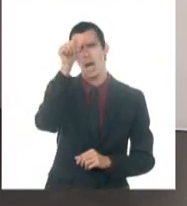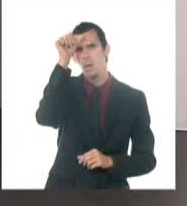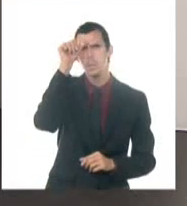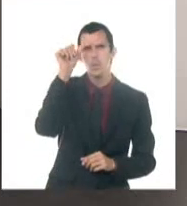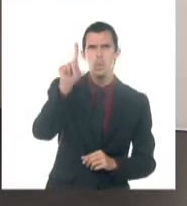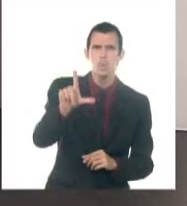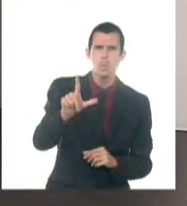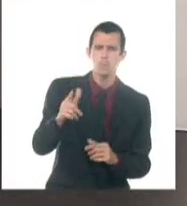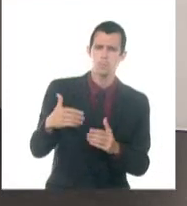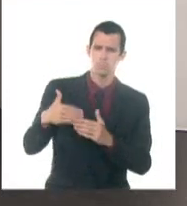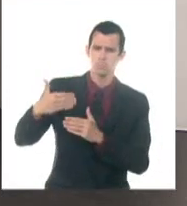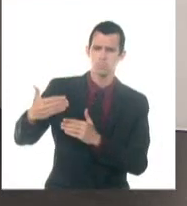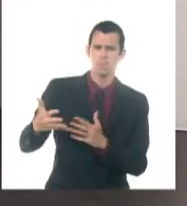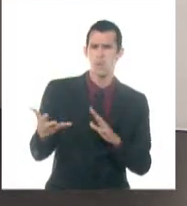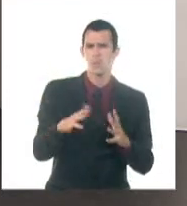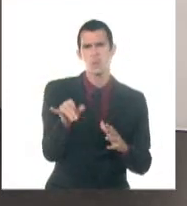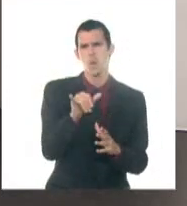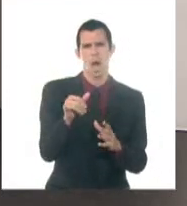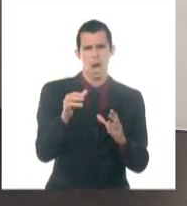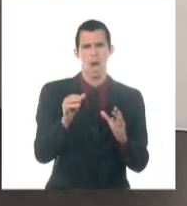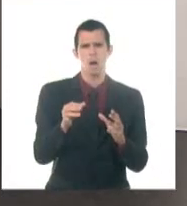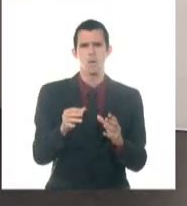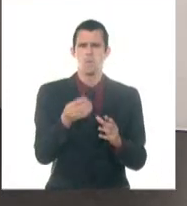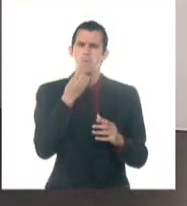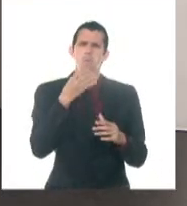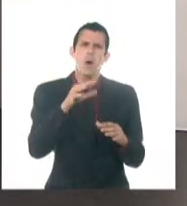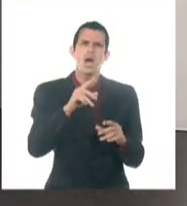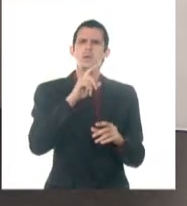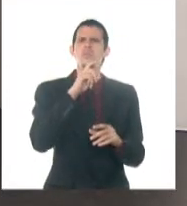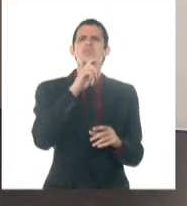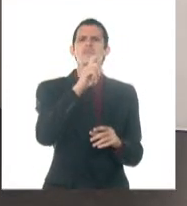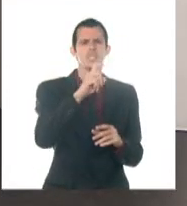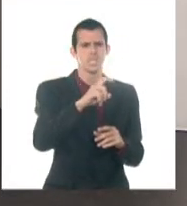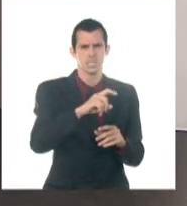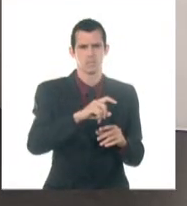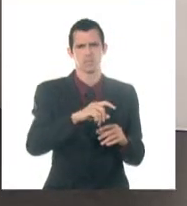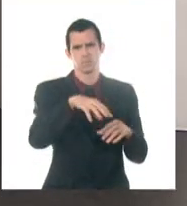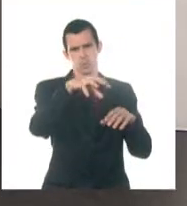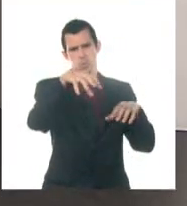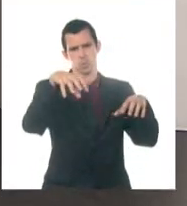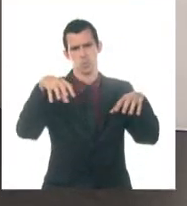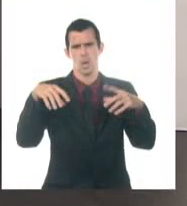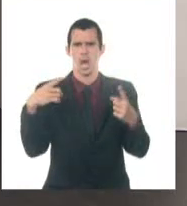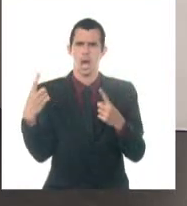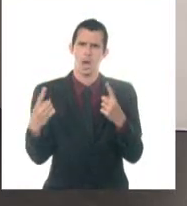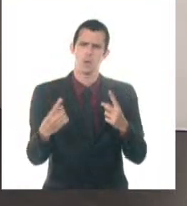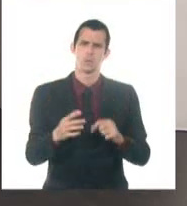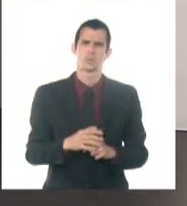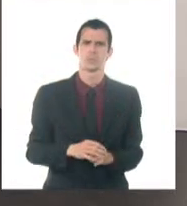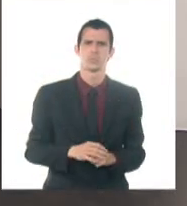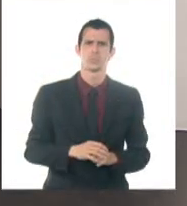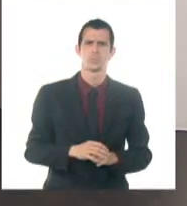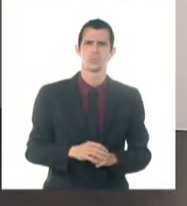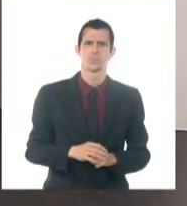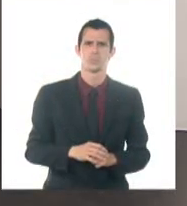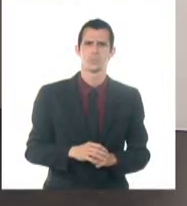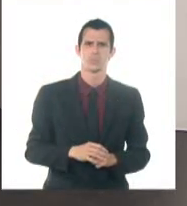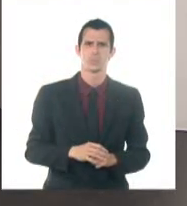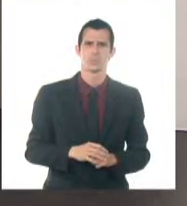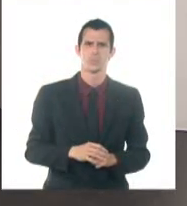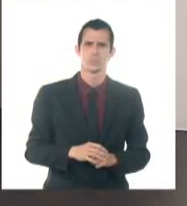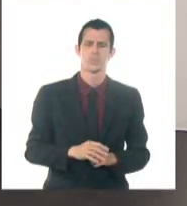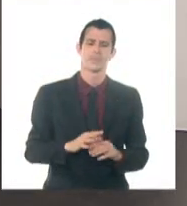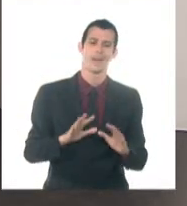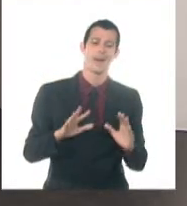baja probabilidad de lluvias, algunos chubascos aislados en localidades del interior de la parte oriental del país, se incrementa ligeramente hacia el martes con la